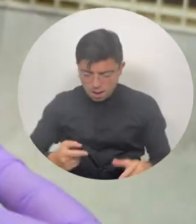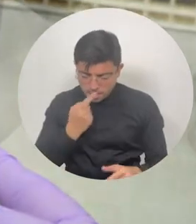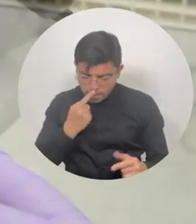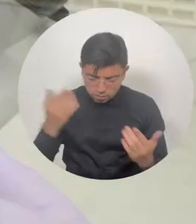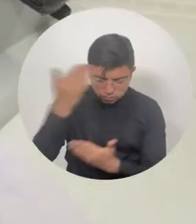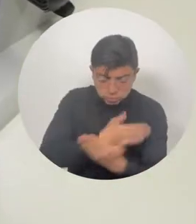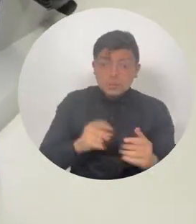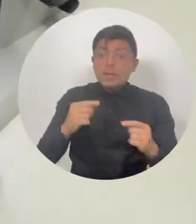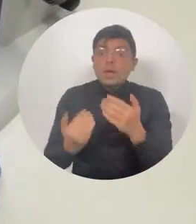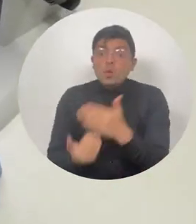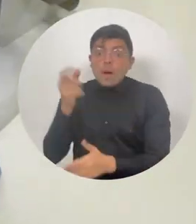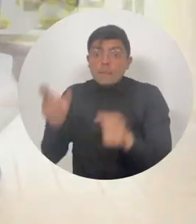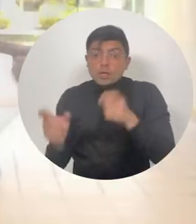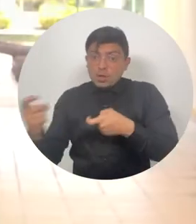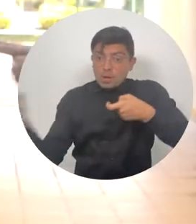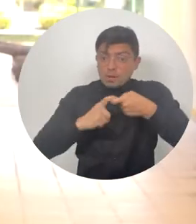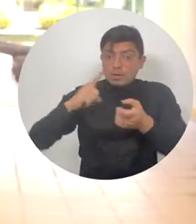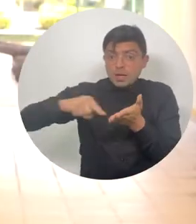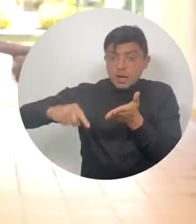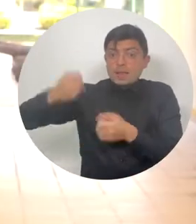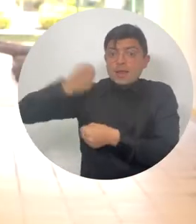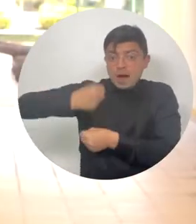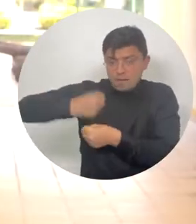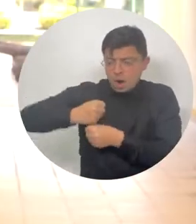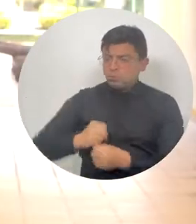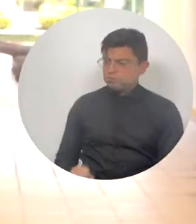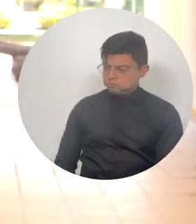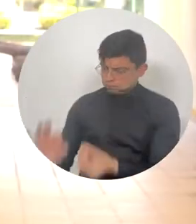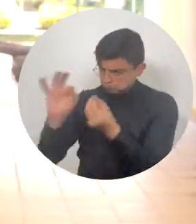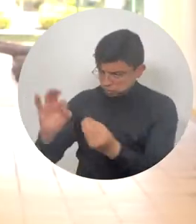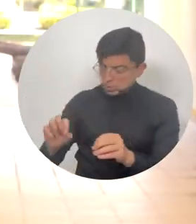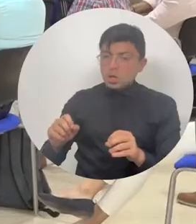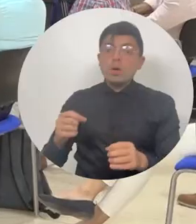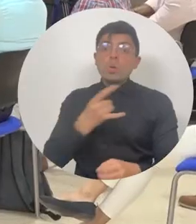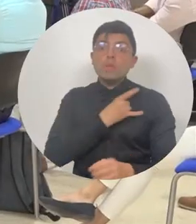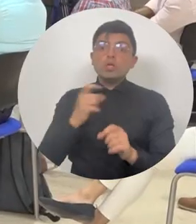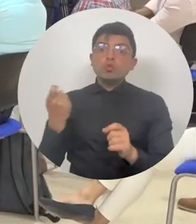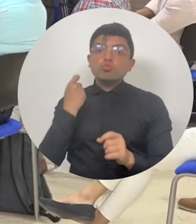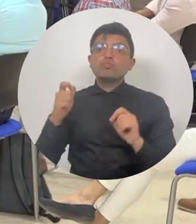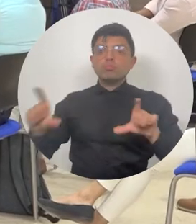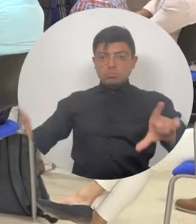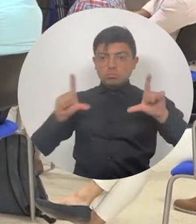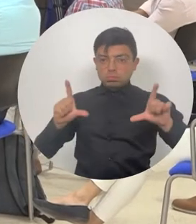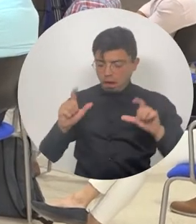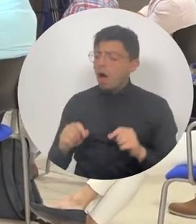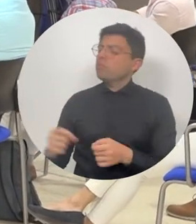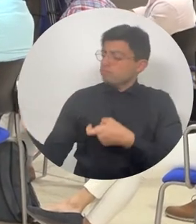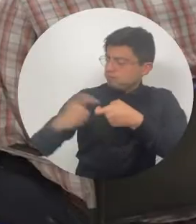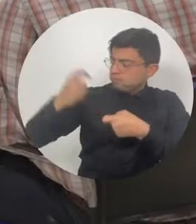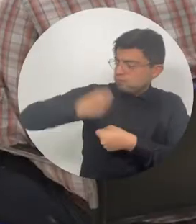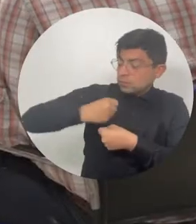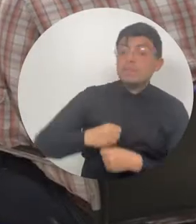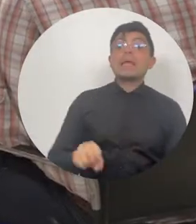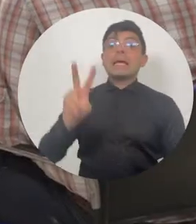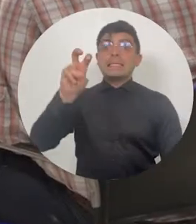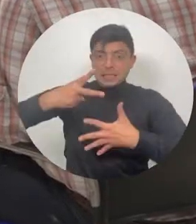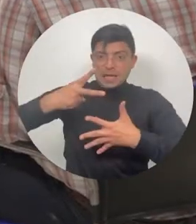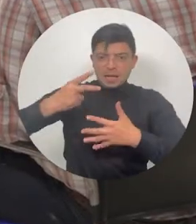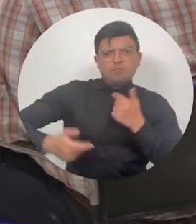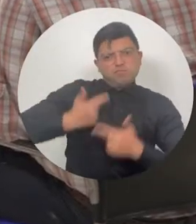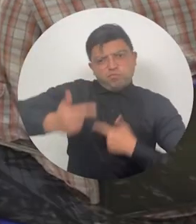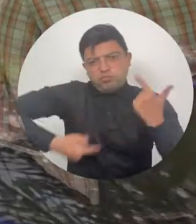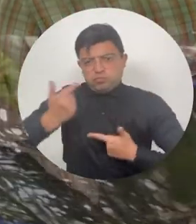nuevo personal calificado, recién graduado de la institución también. A través de siete iniciativas como entidad